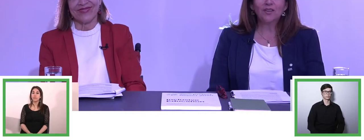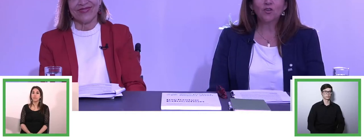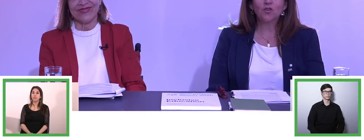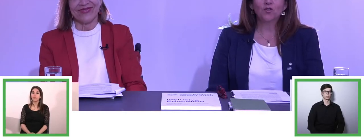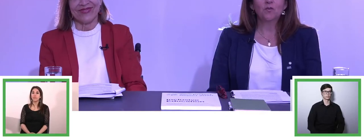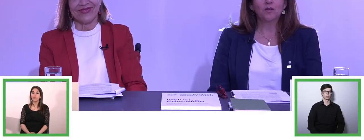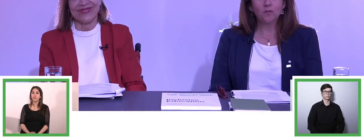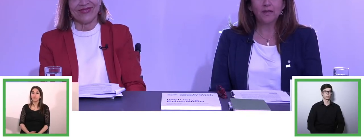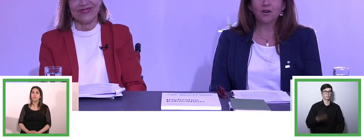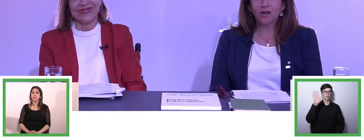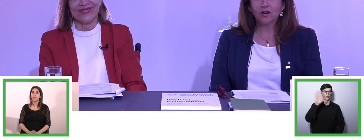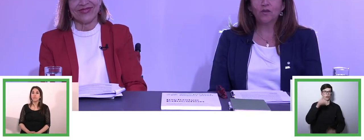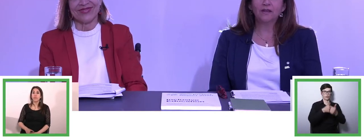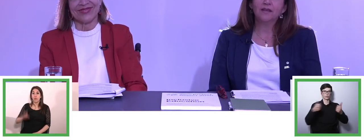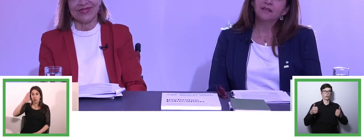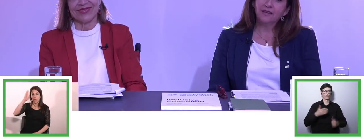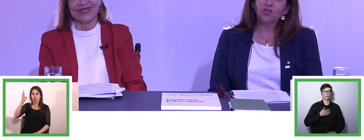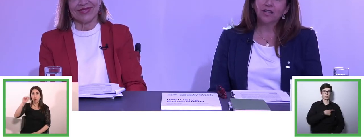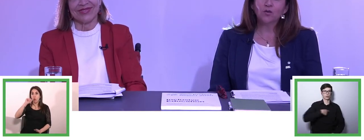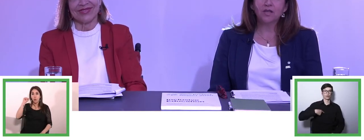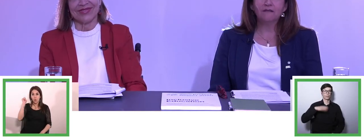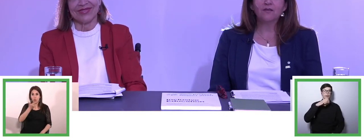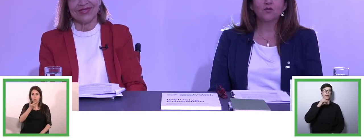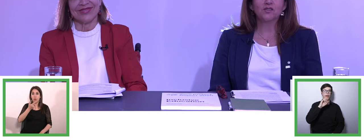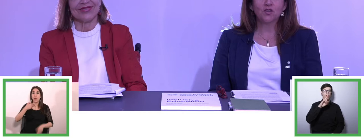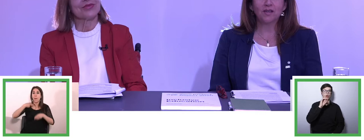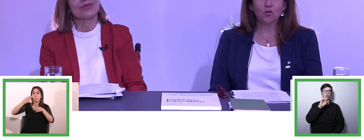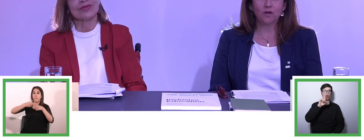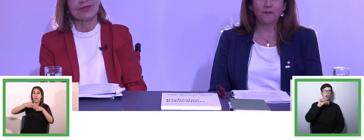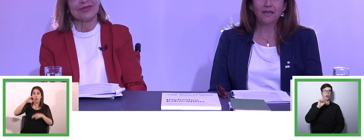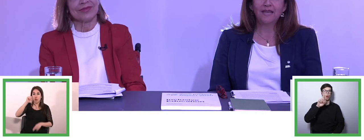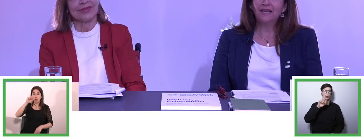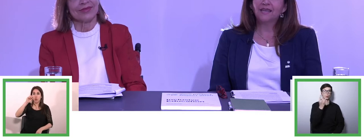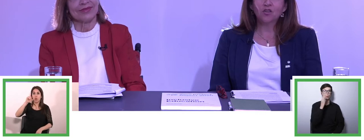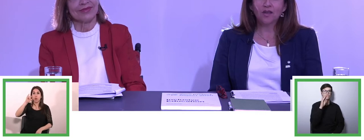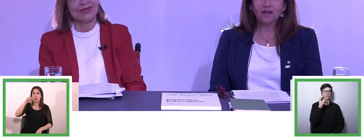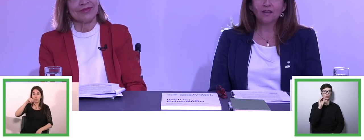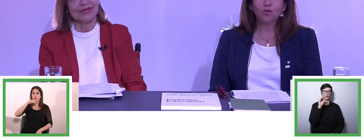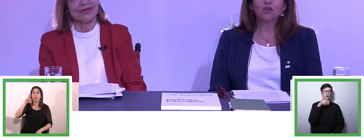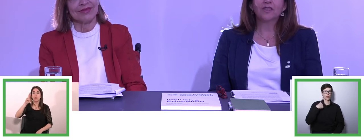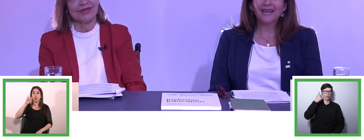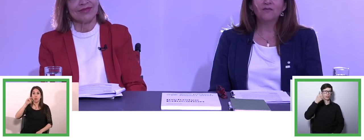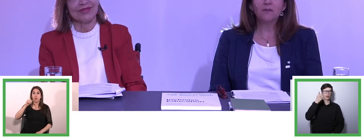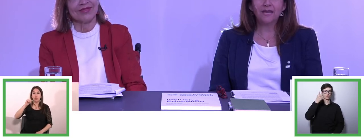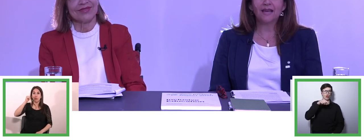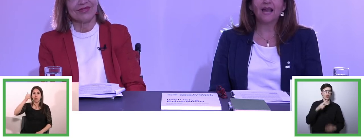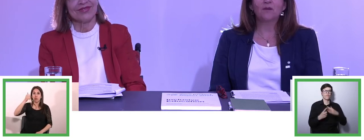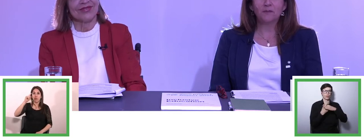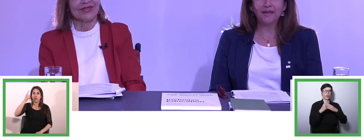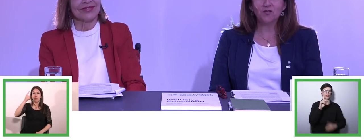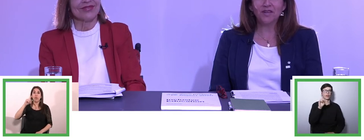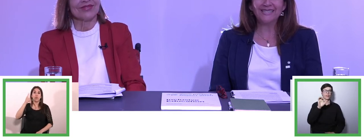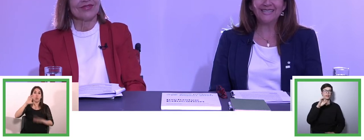Hola a todos, mi nombre es Carola Rubia, directora ejecutiva de Fundación Descúbreme y les quiero dar una cordial bienvenida